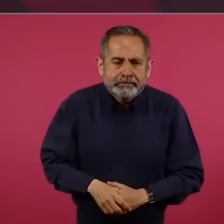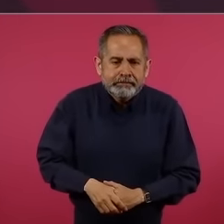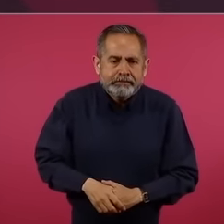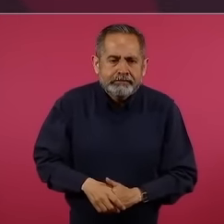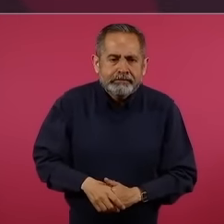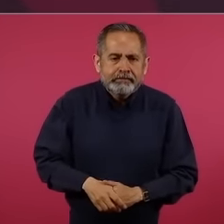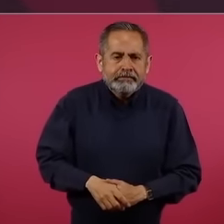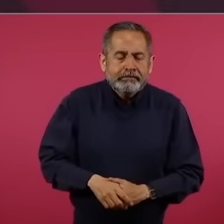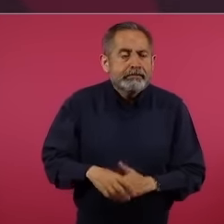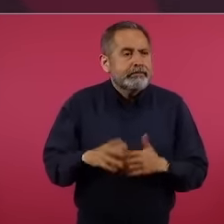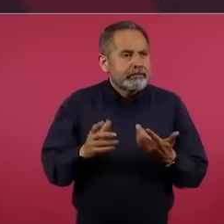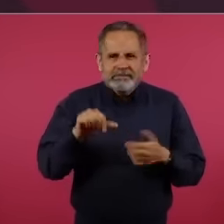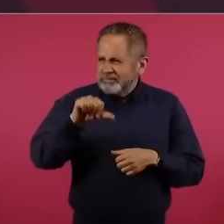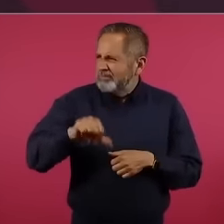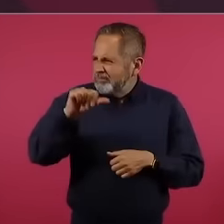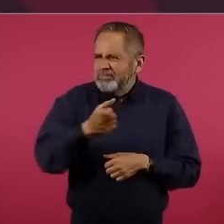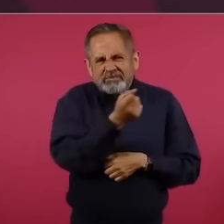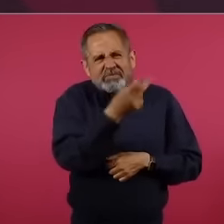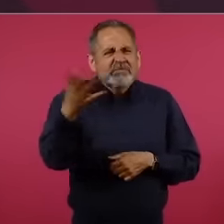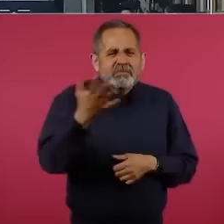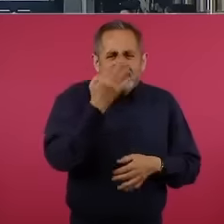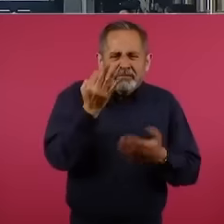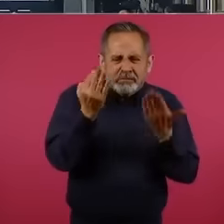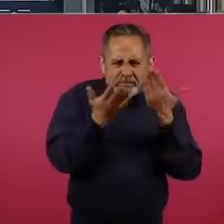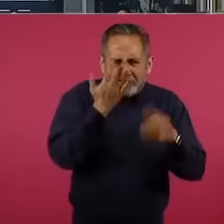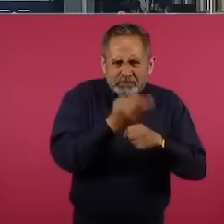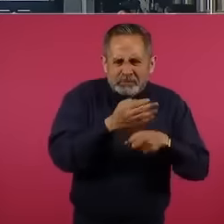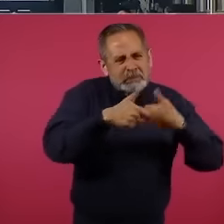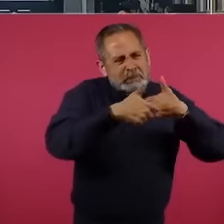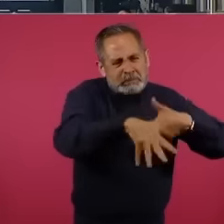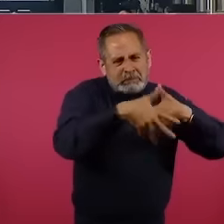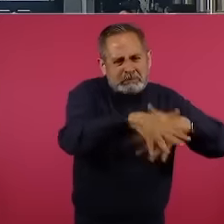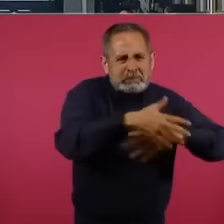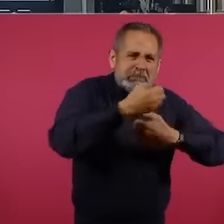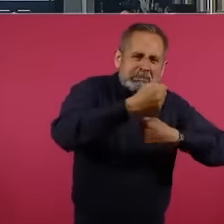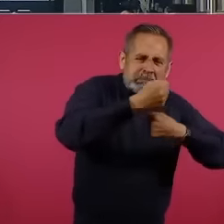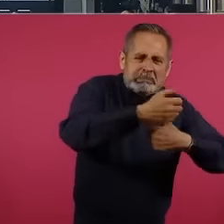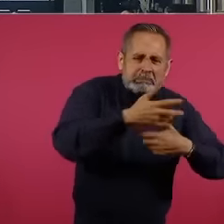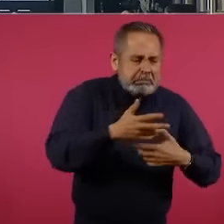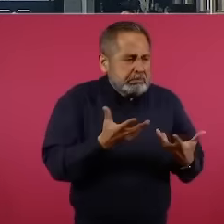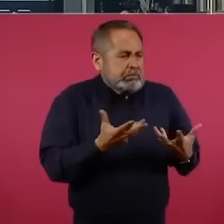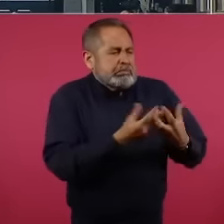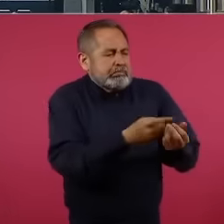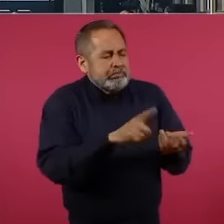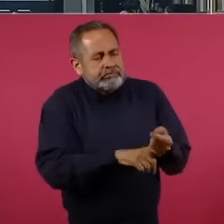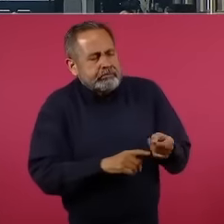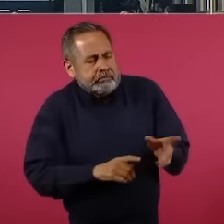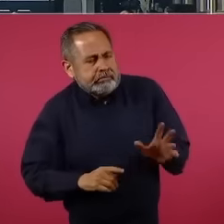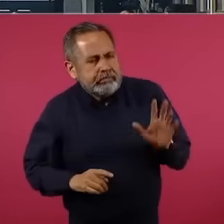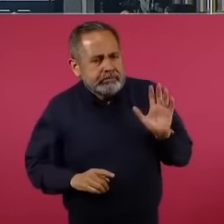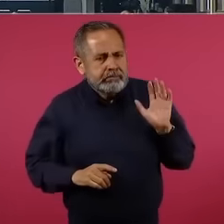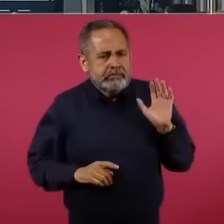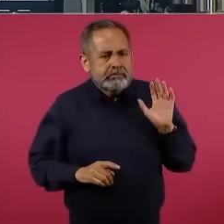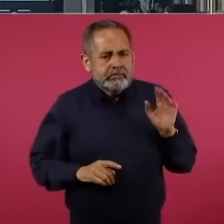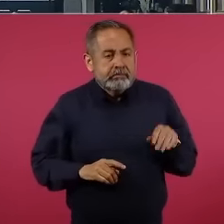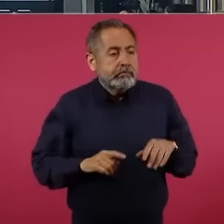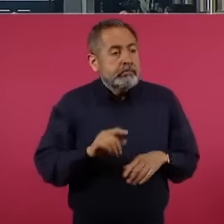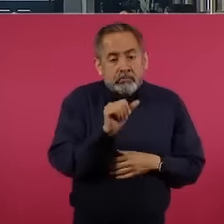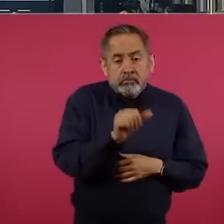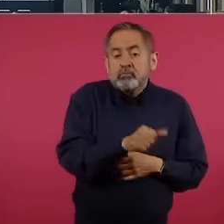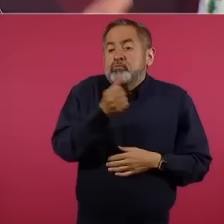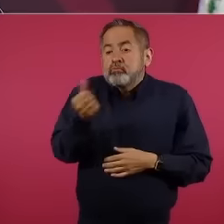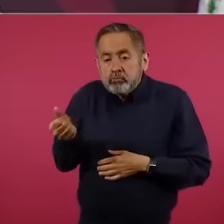Hoy va a haber manifestación de estudiantes que están a favor de la reforma,